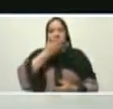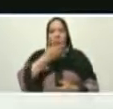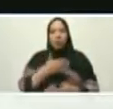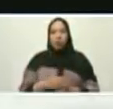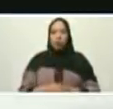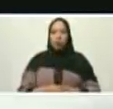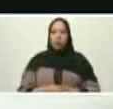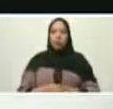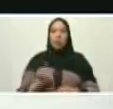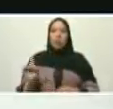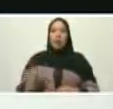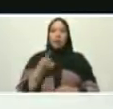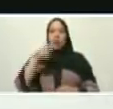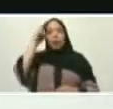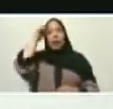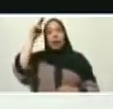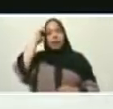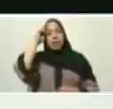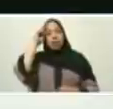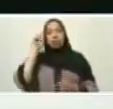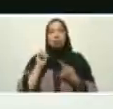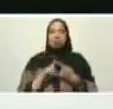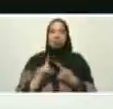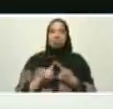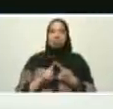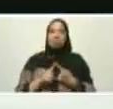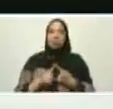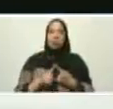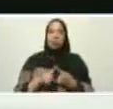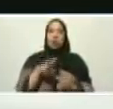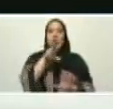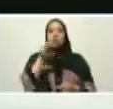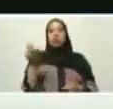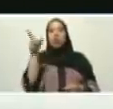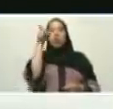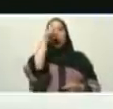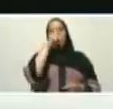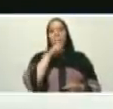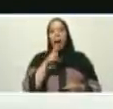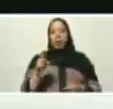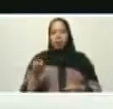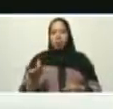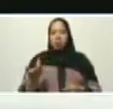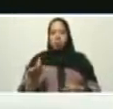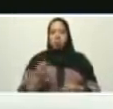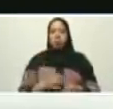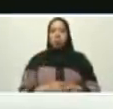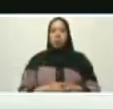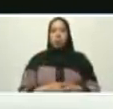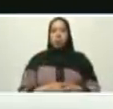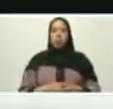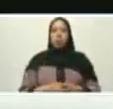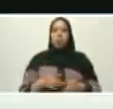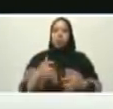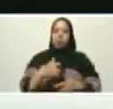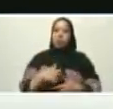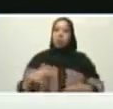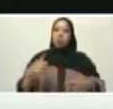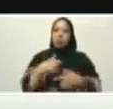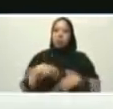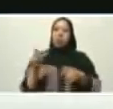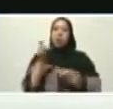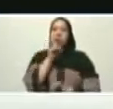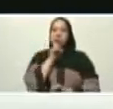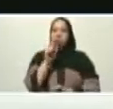eso es que la primera razón de que hoy es un día histórico 200 años de la intensa dura y